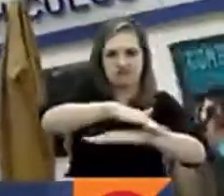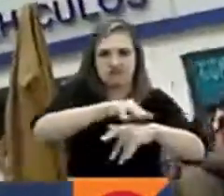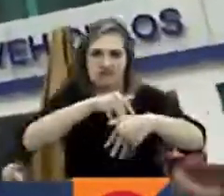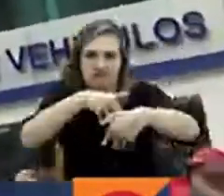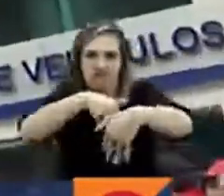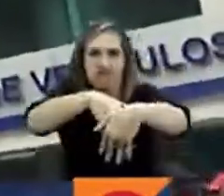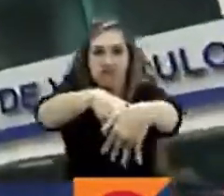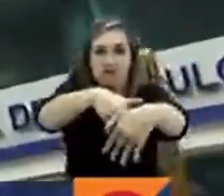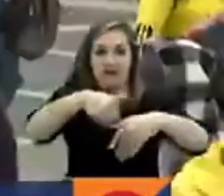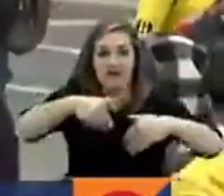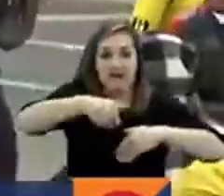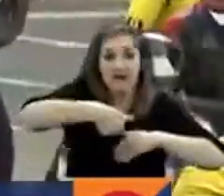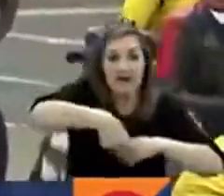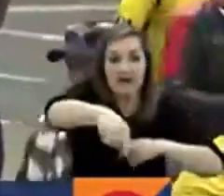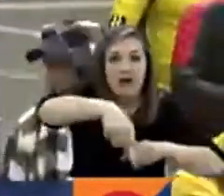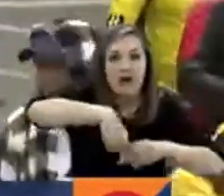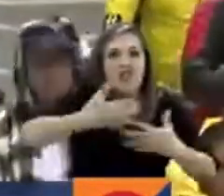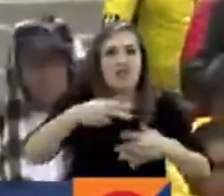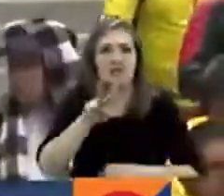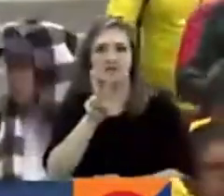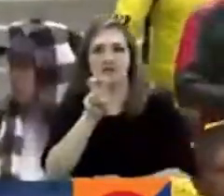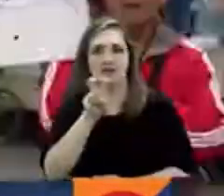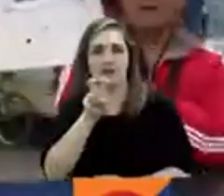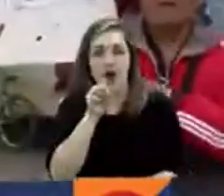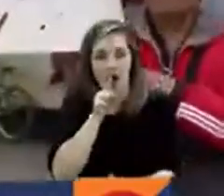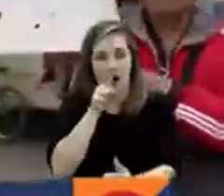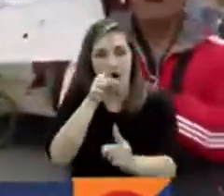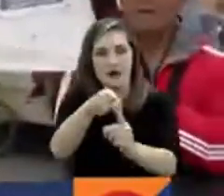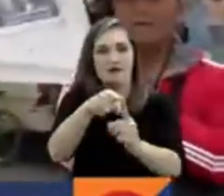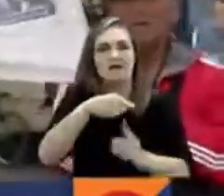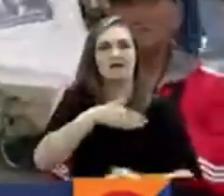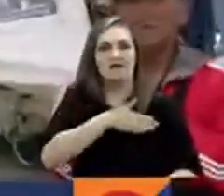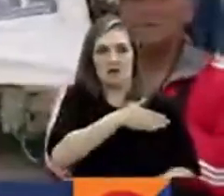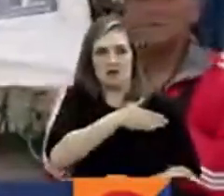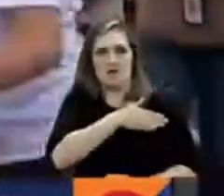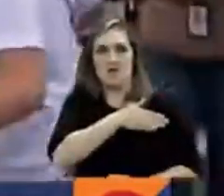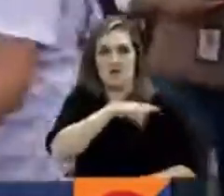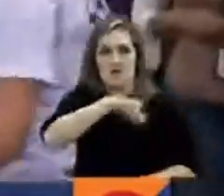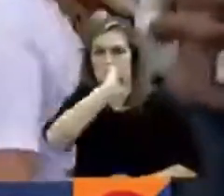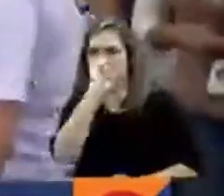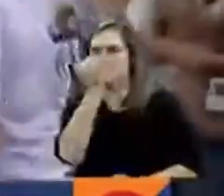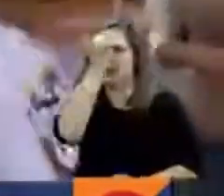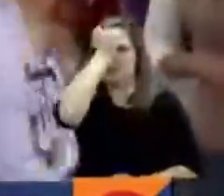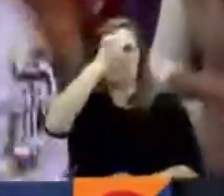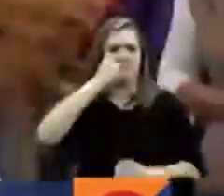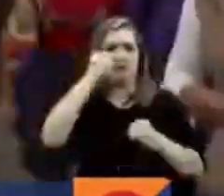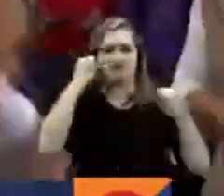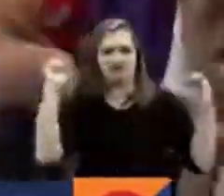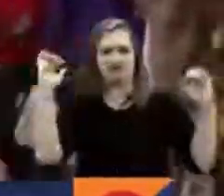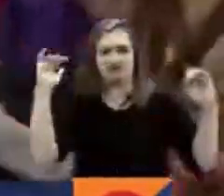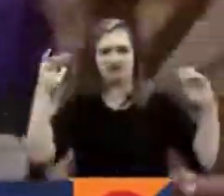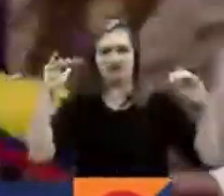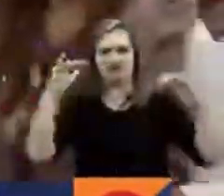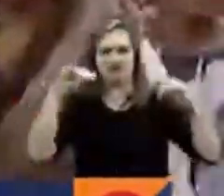La carrera séptima sirvió como guía para llegar a la plaza de Bolívar, el mayor punto de concentración en el país.